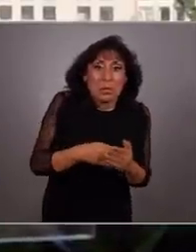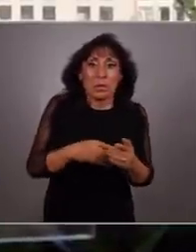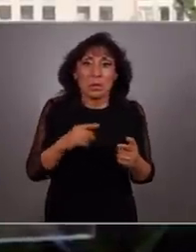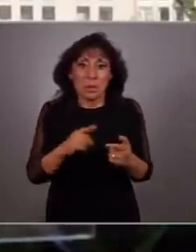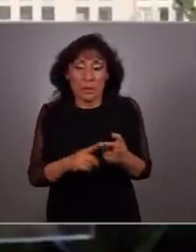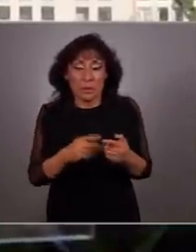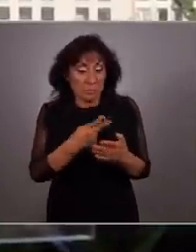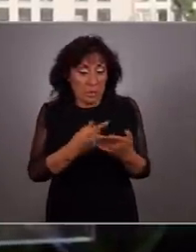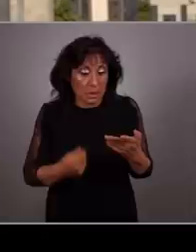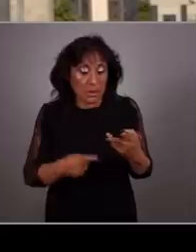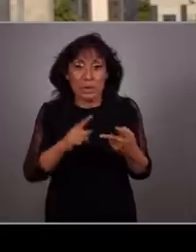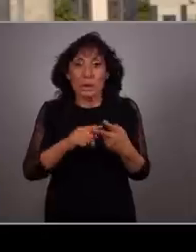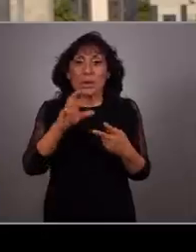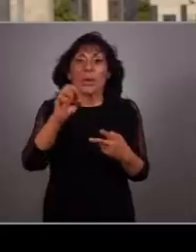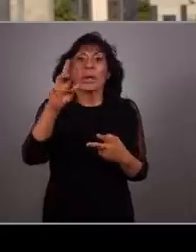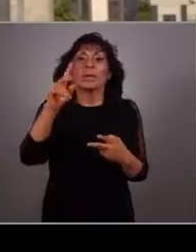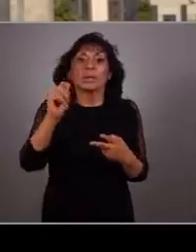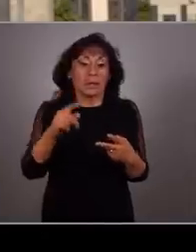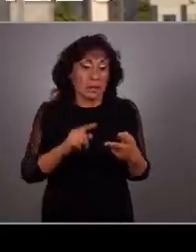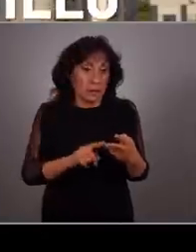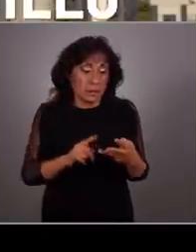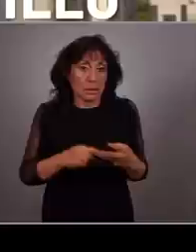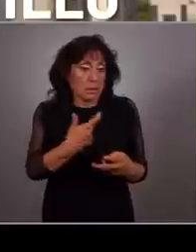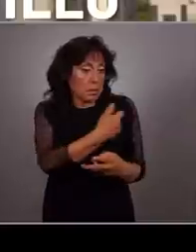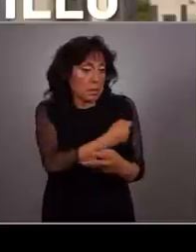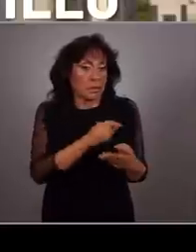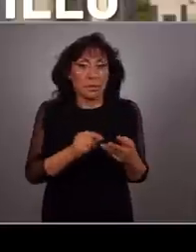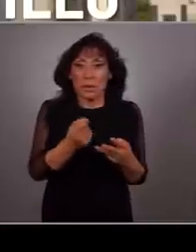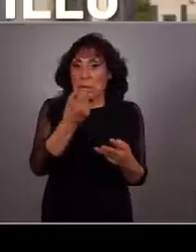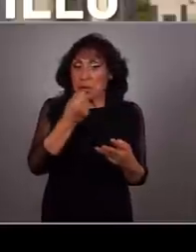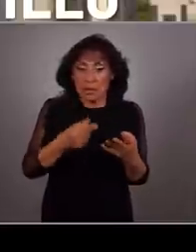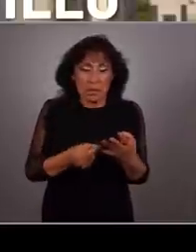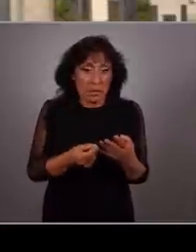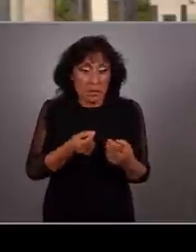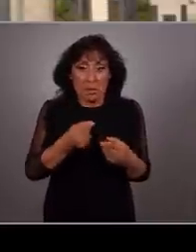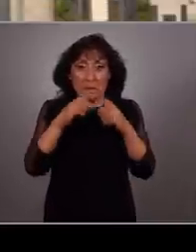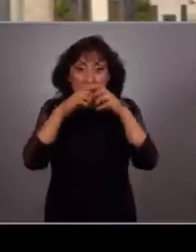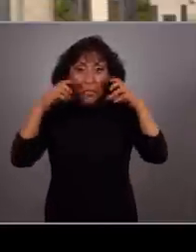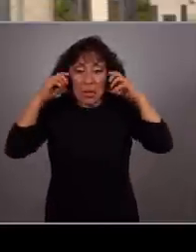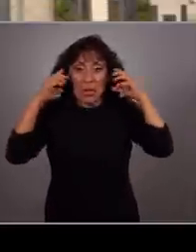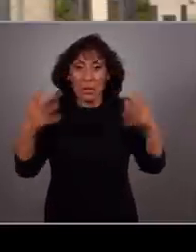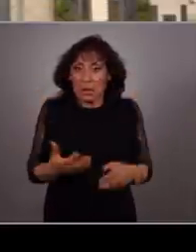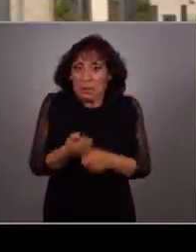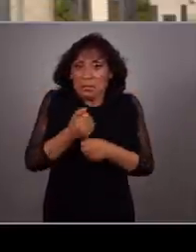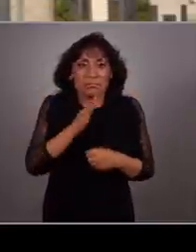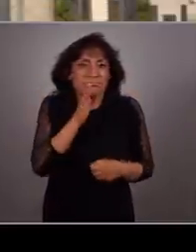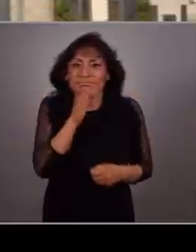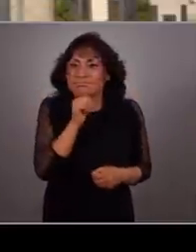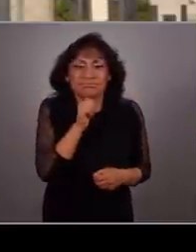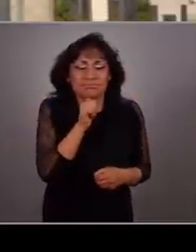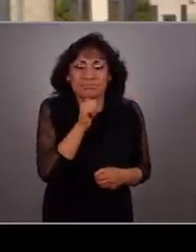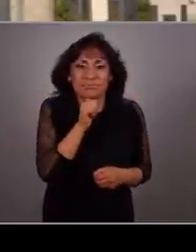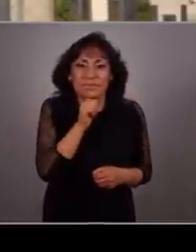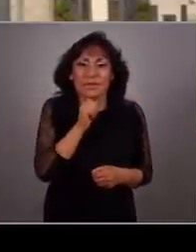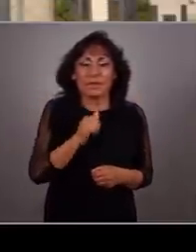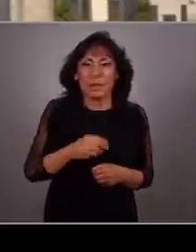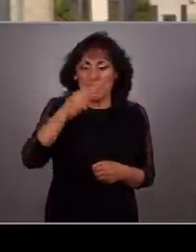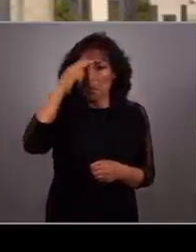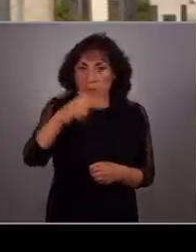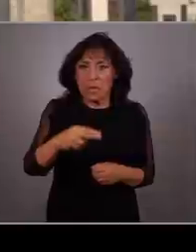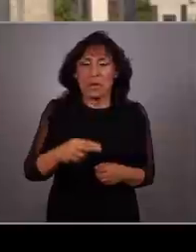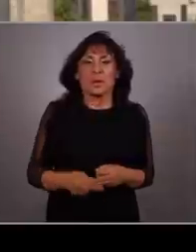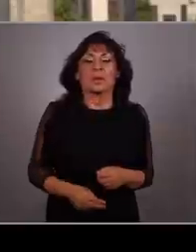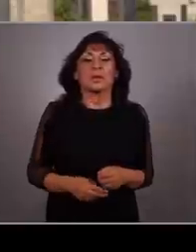un punto en el que no habrá ni planes, ni cuarentenas, ni vacunas, ni medicamentos, ni cubrebocas que puedan salvarnos. México